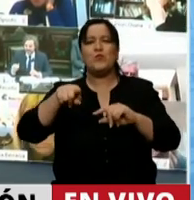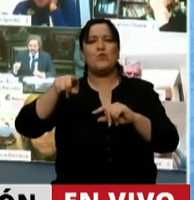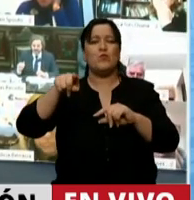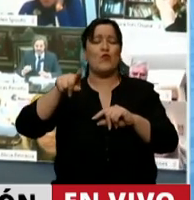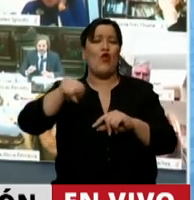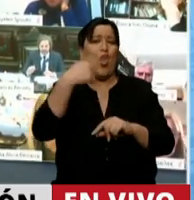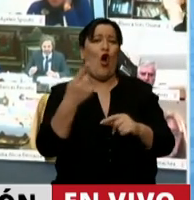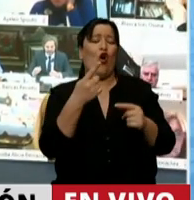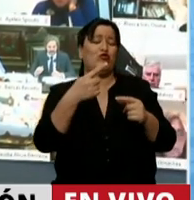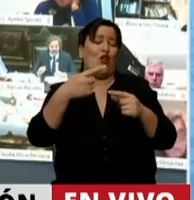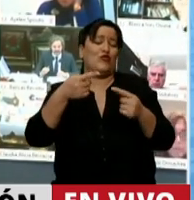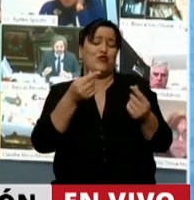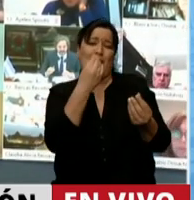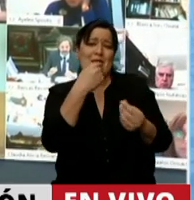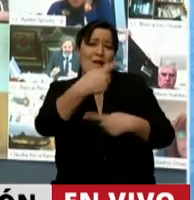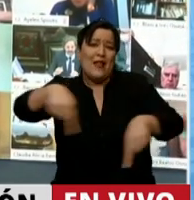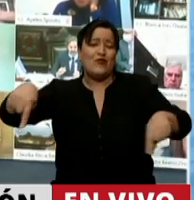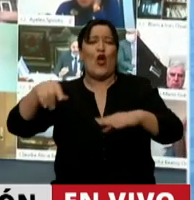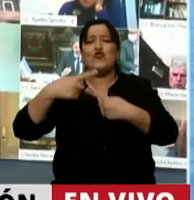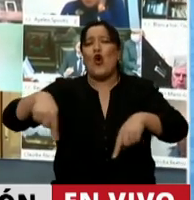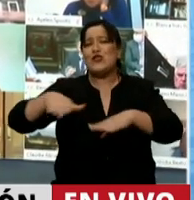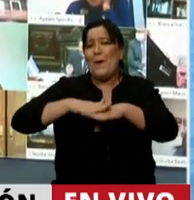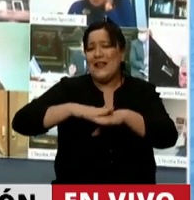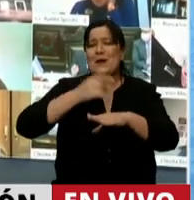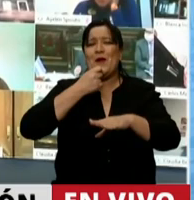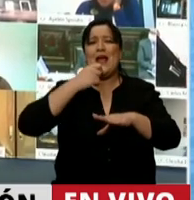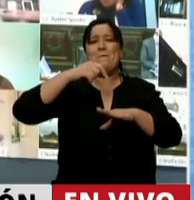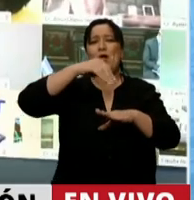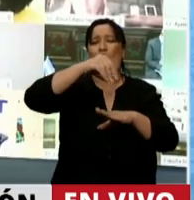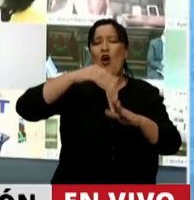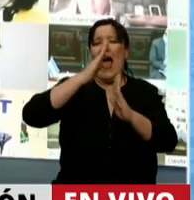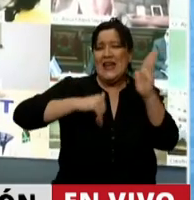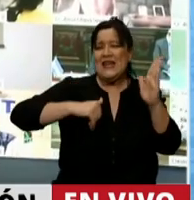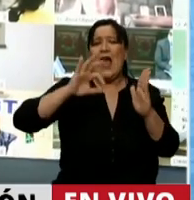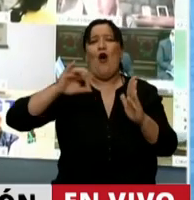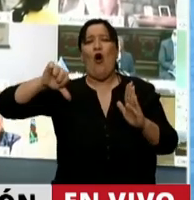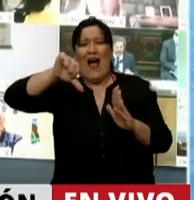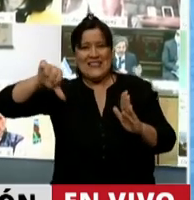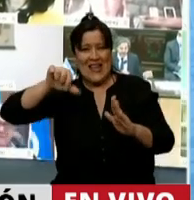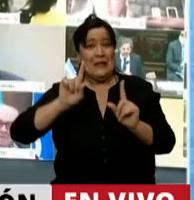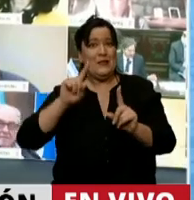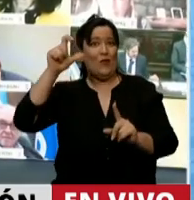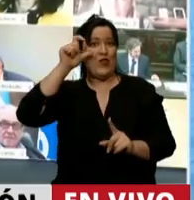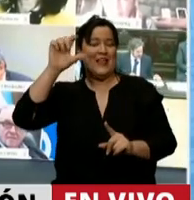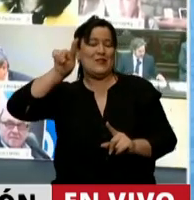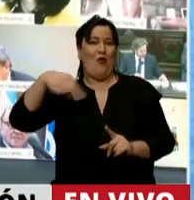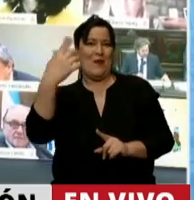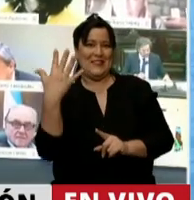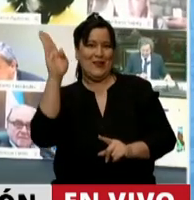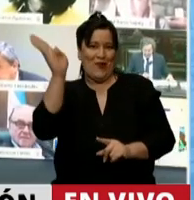el resto de los alimentos de la canasta básica, como aceite o harinas, que están en el 10,5. Eso es lo que se busca hacer.